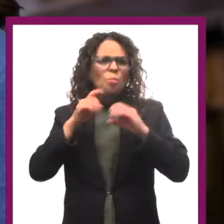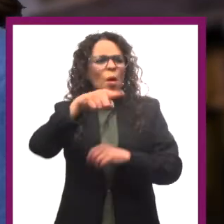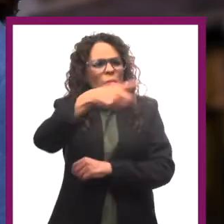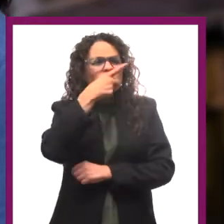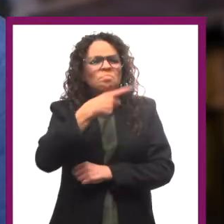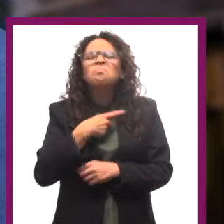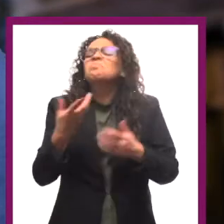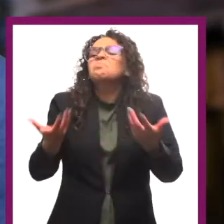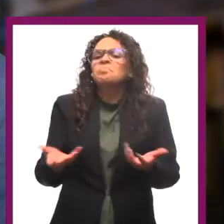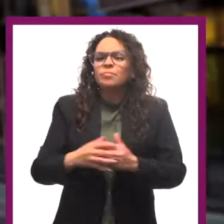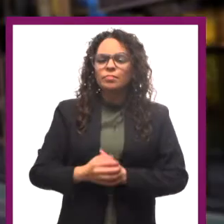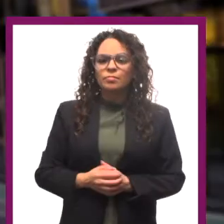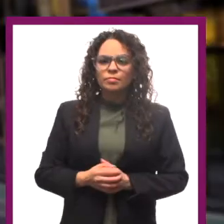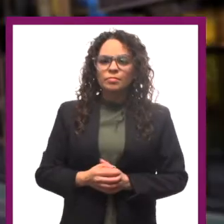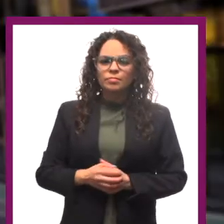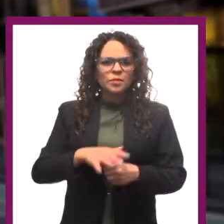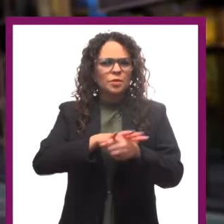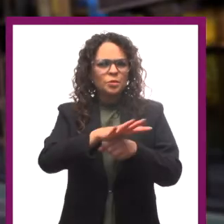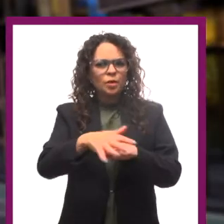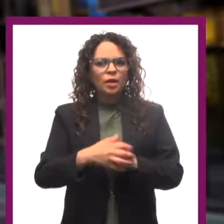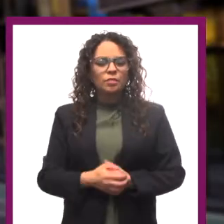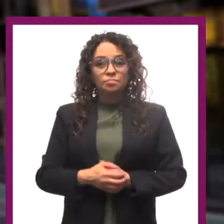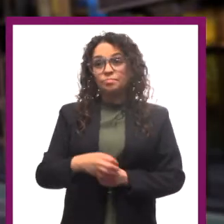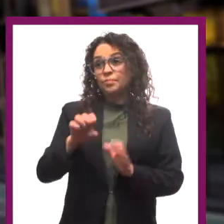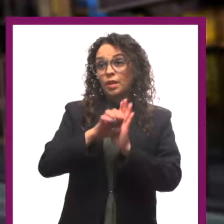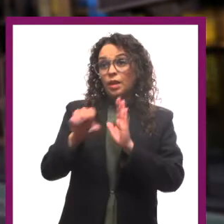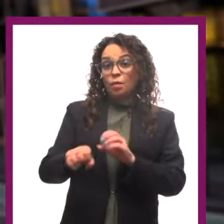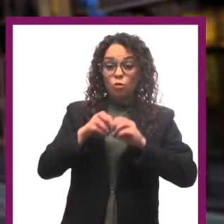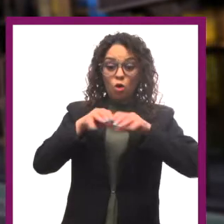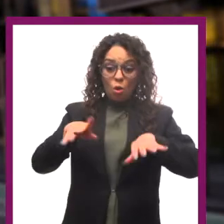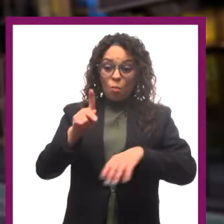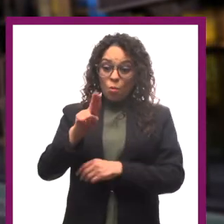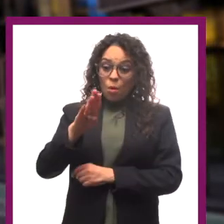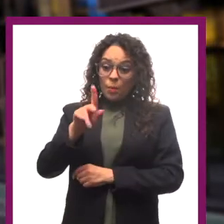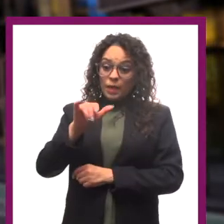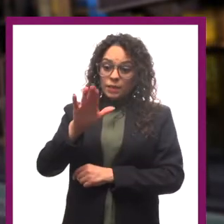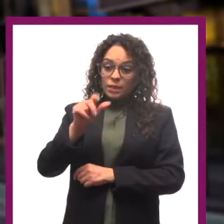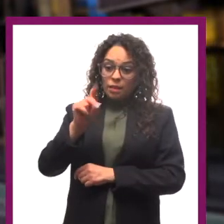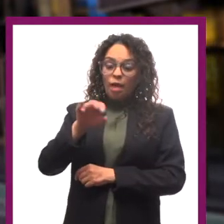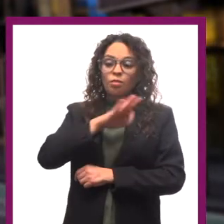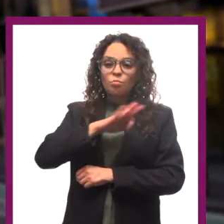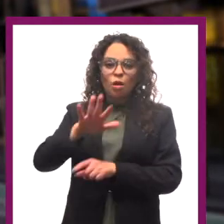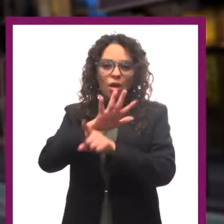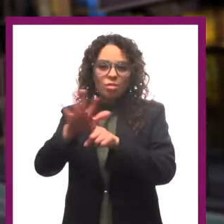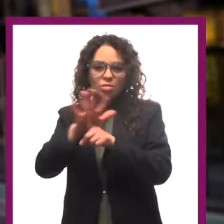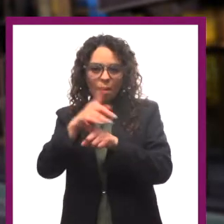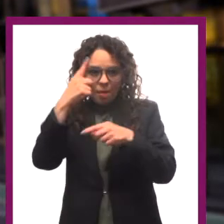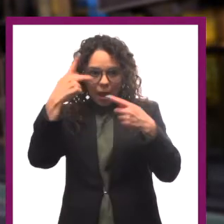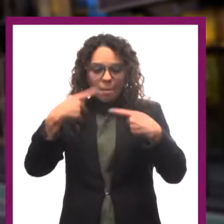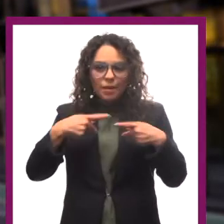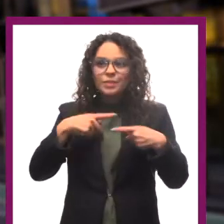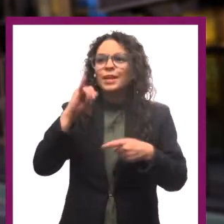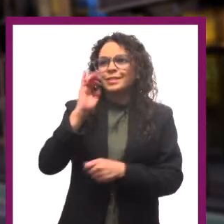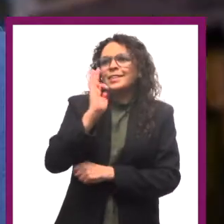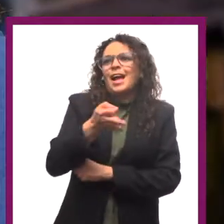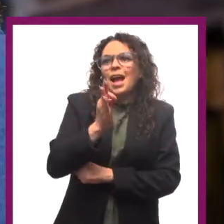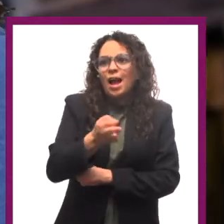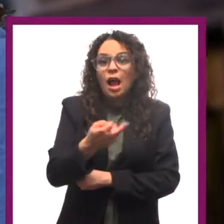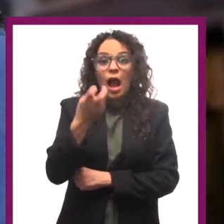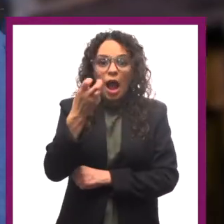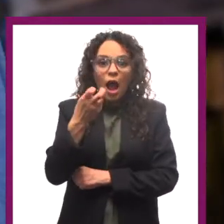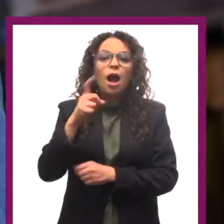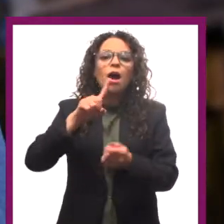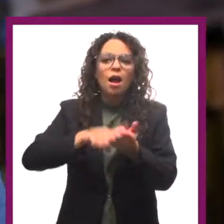comunicación, ¿qué me dirías? Para convencer a los demás en el caso de la publicidad, por ejemplo. Claro, creo que ese es el caso más